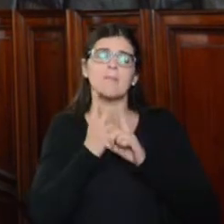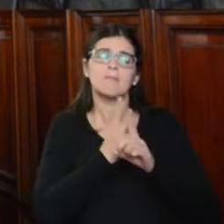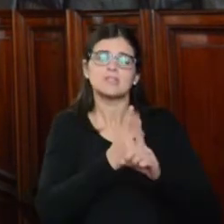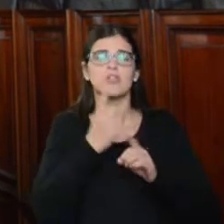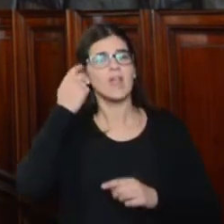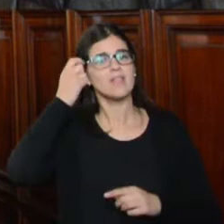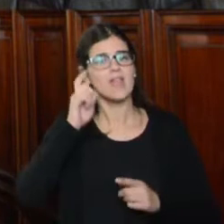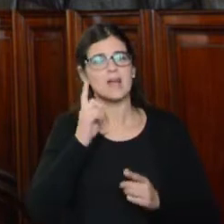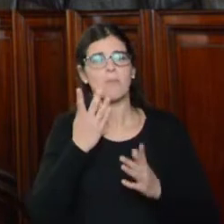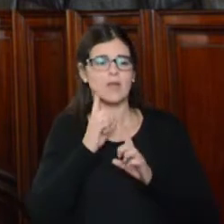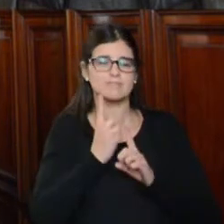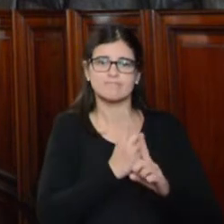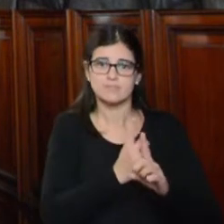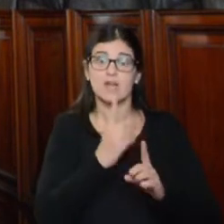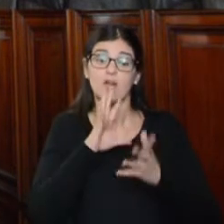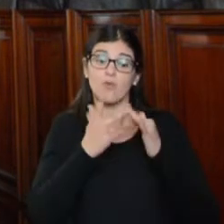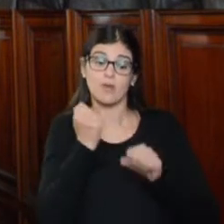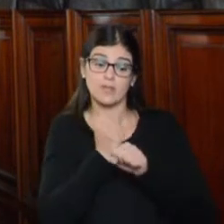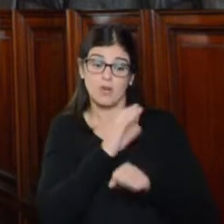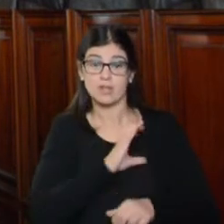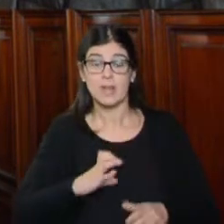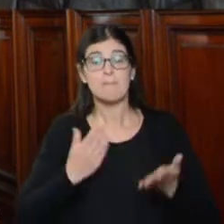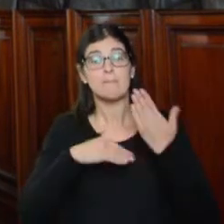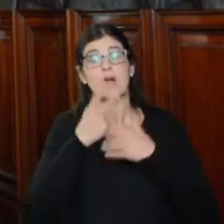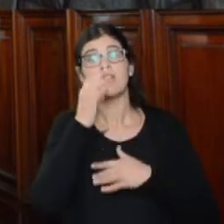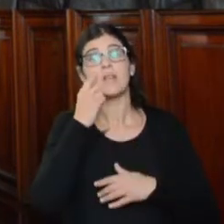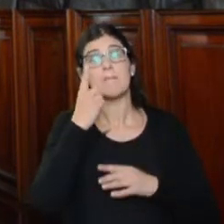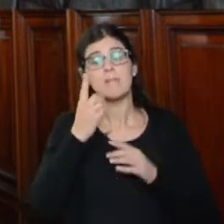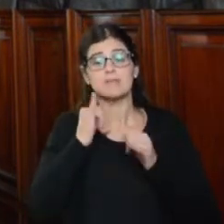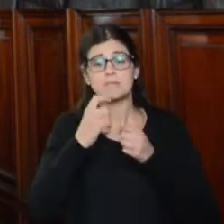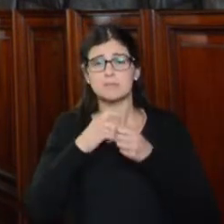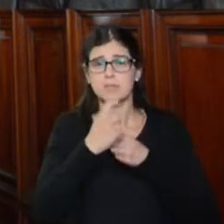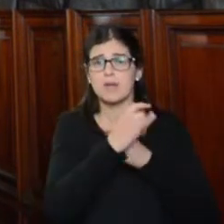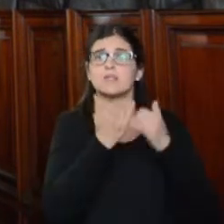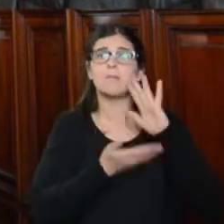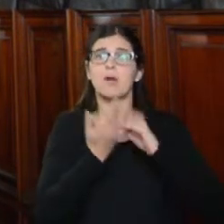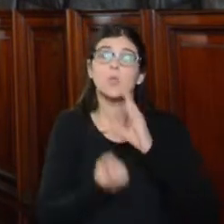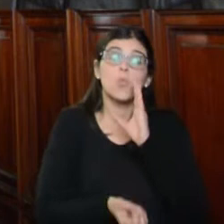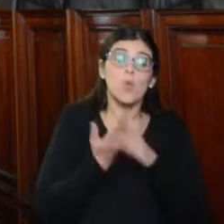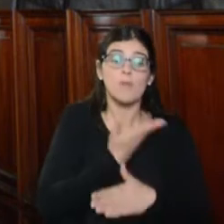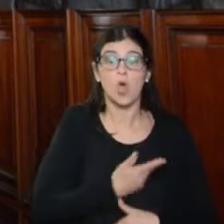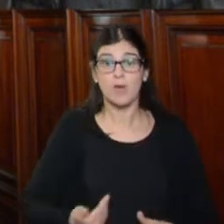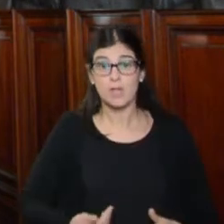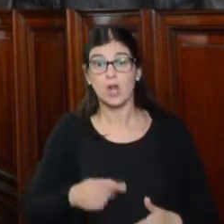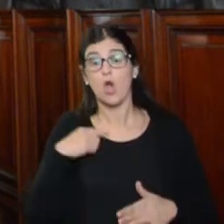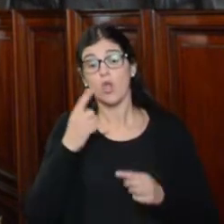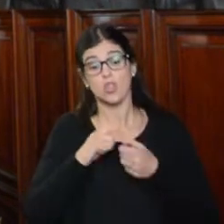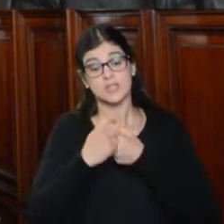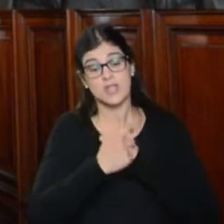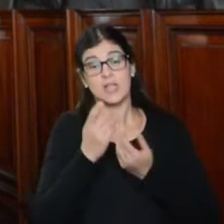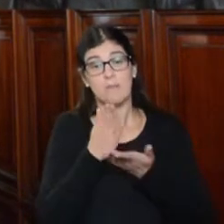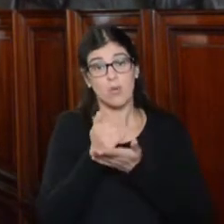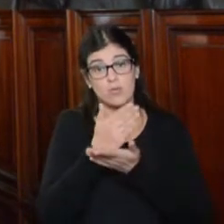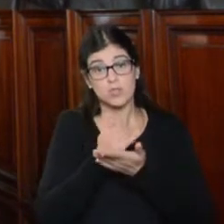ideológica. Los trabajadores estatales sufrimos más de 20.000 desvinculaciones en los primeros meses del nuevo gobierno. Por otra parte, el Sindicato Provincial